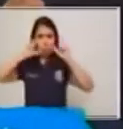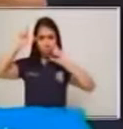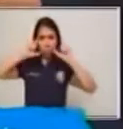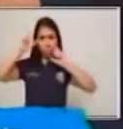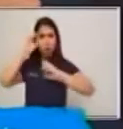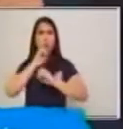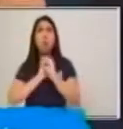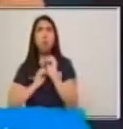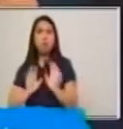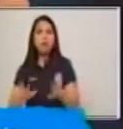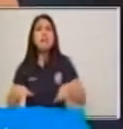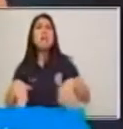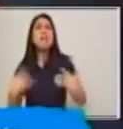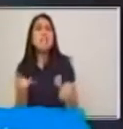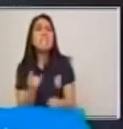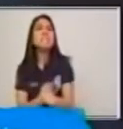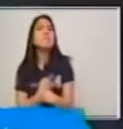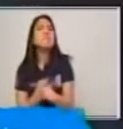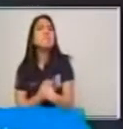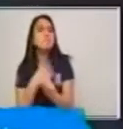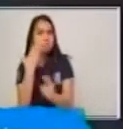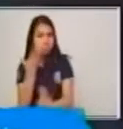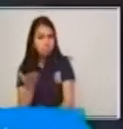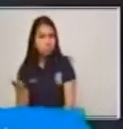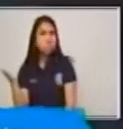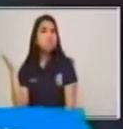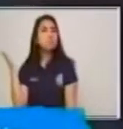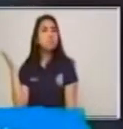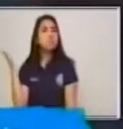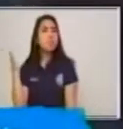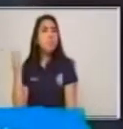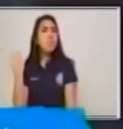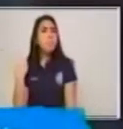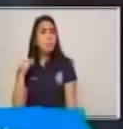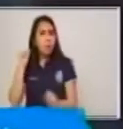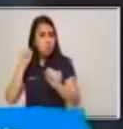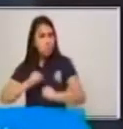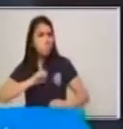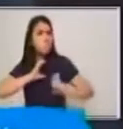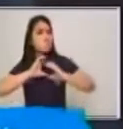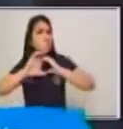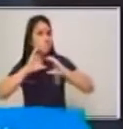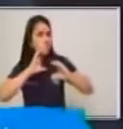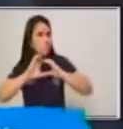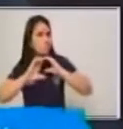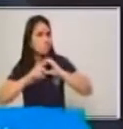código está utilizando? Palabras,